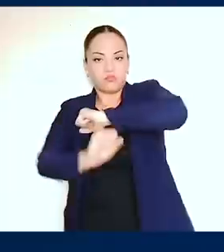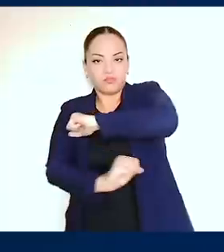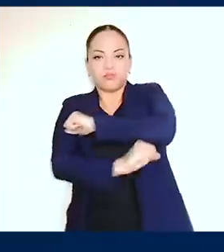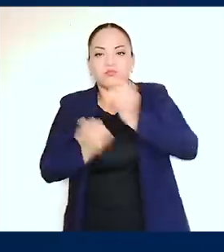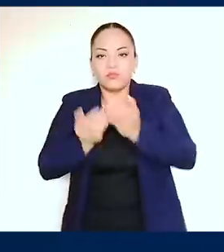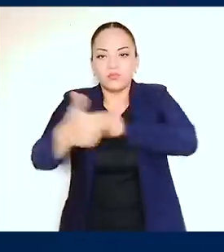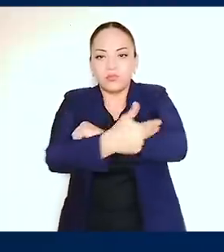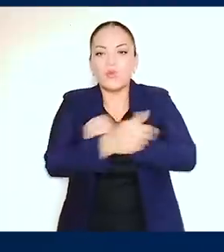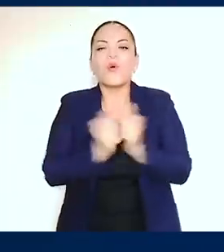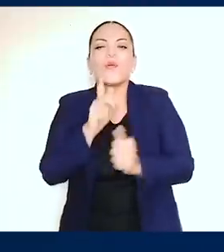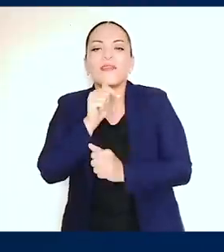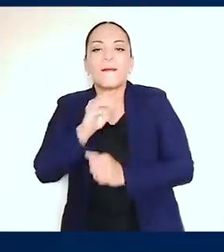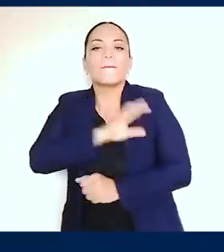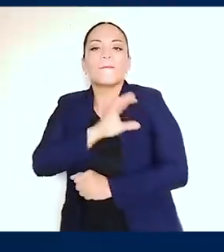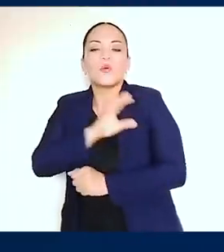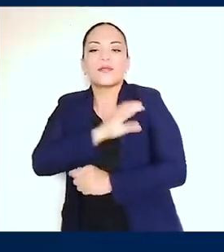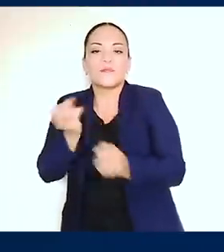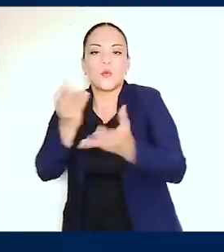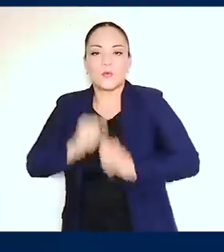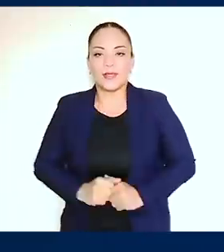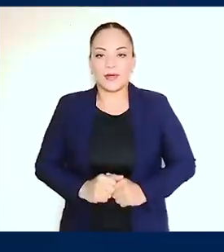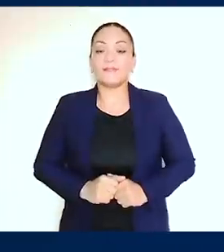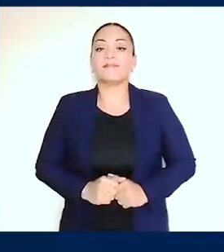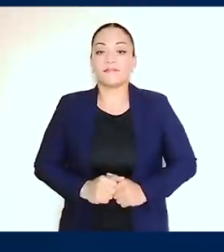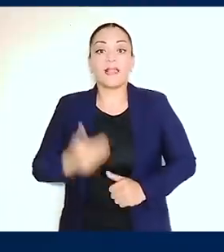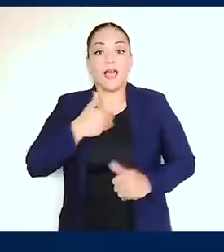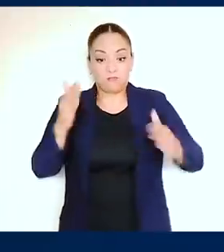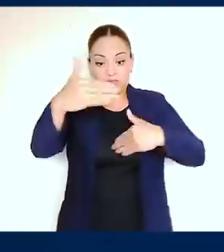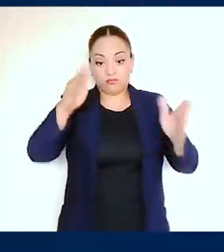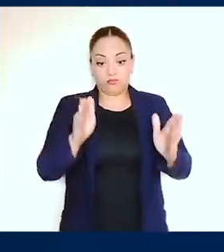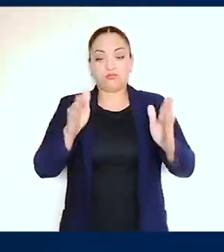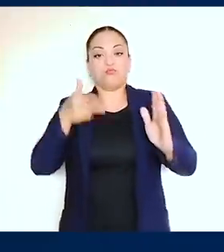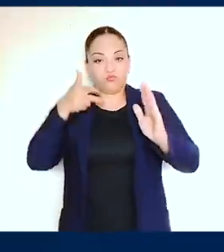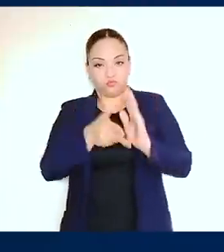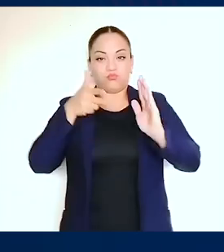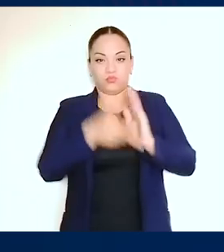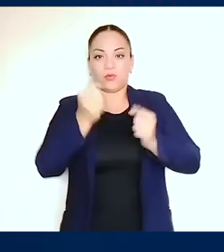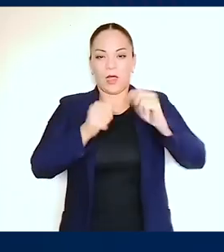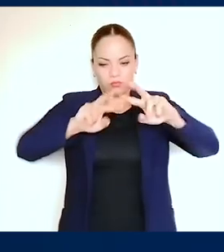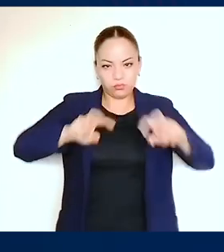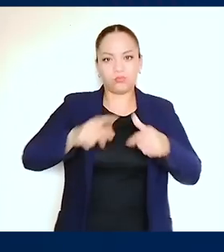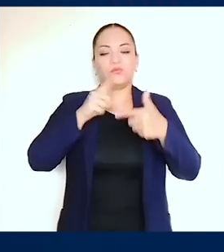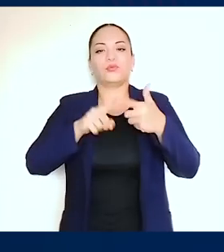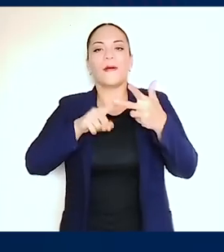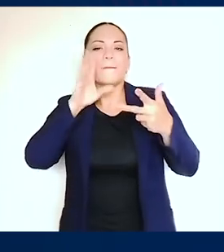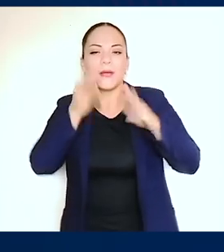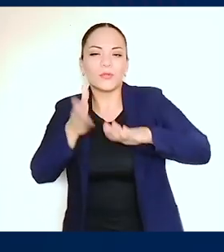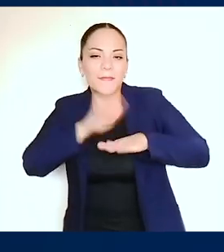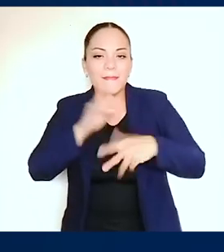pública. Los escáneres, los perros especializados, los drones,